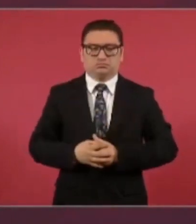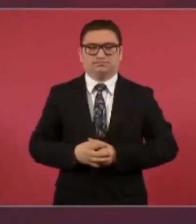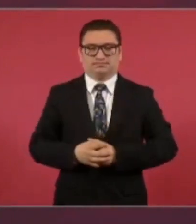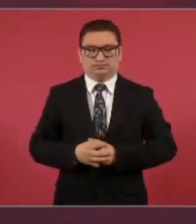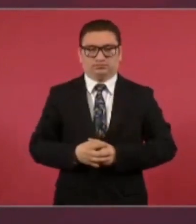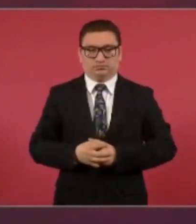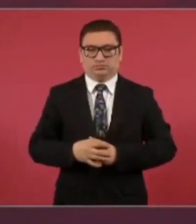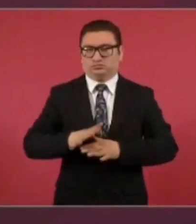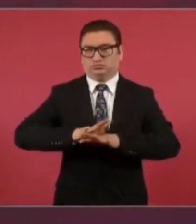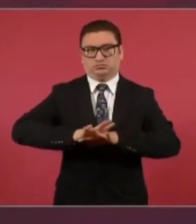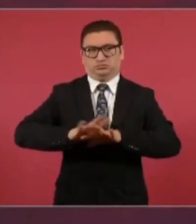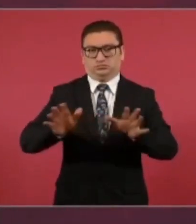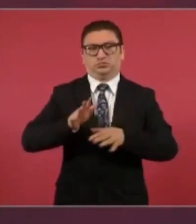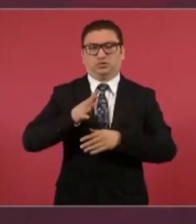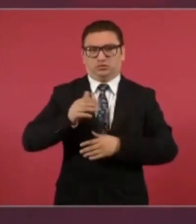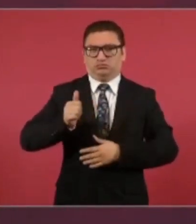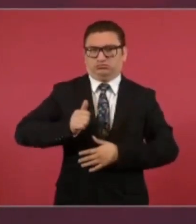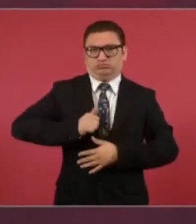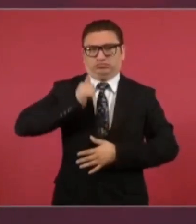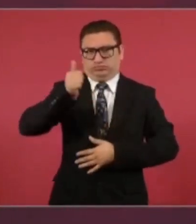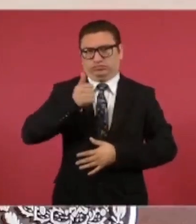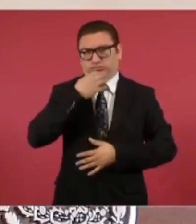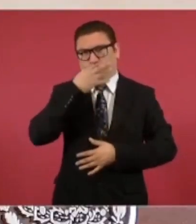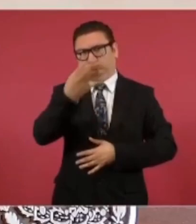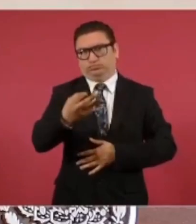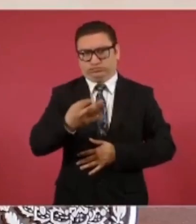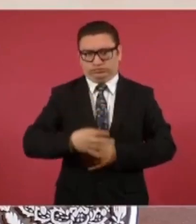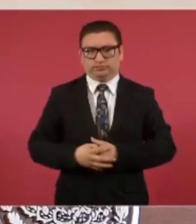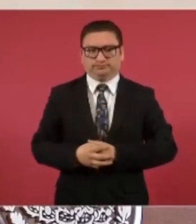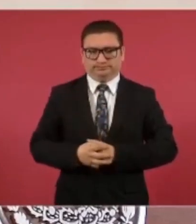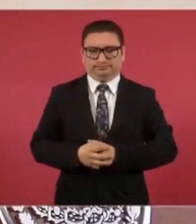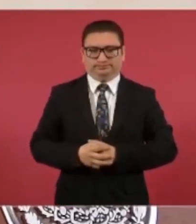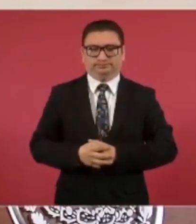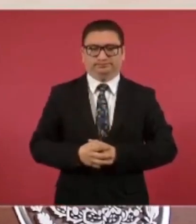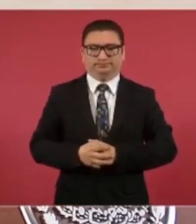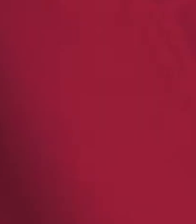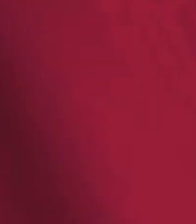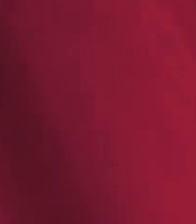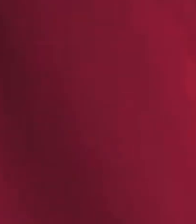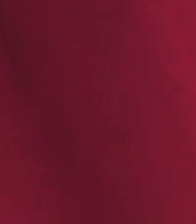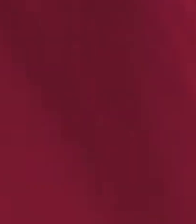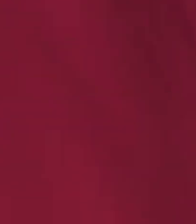Ya de una vez lo aprovecho para que se dé a conocer.